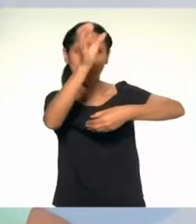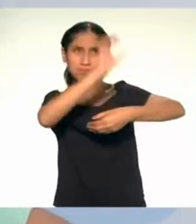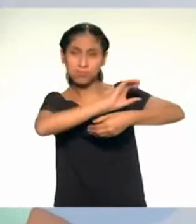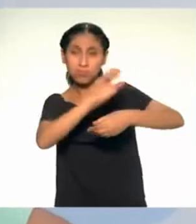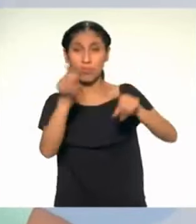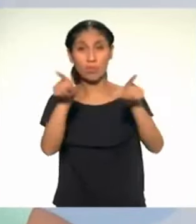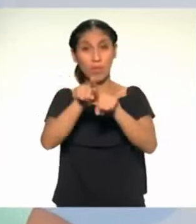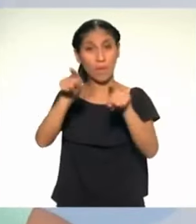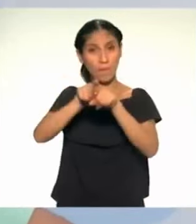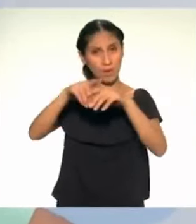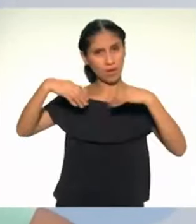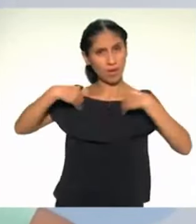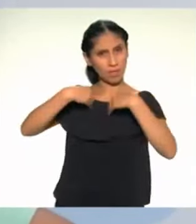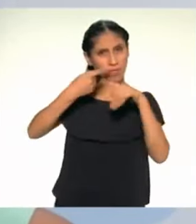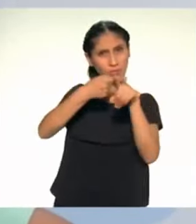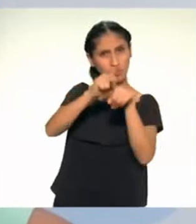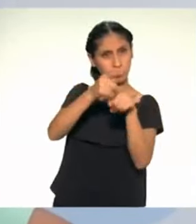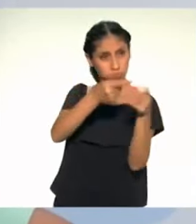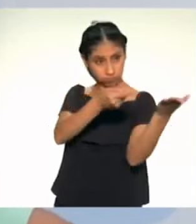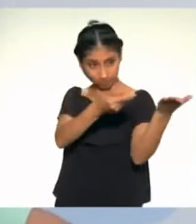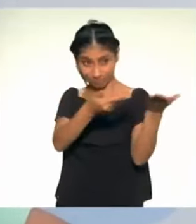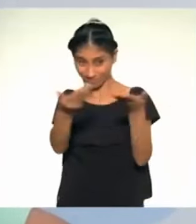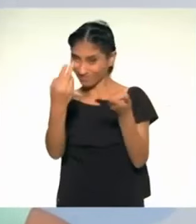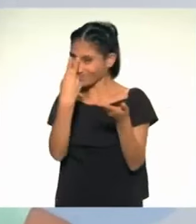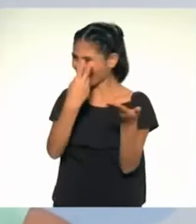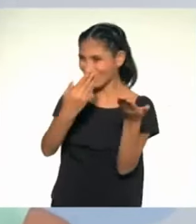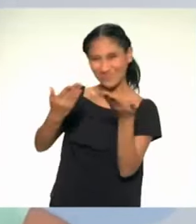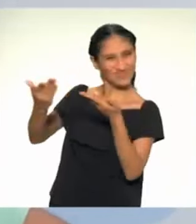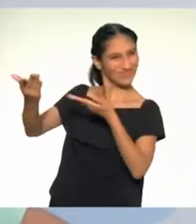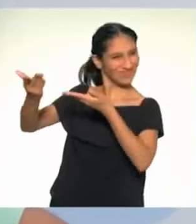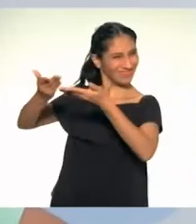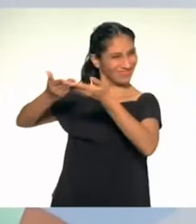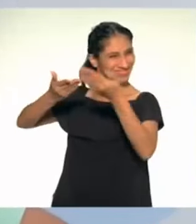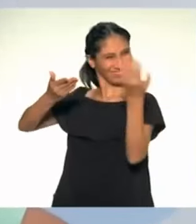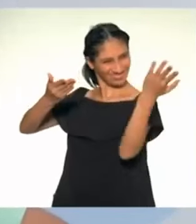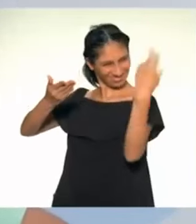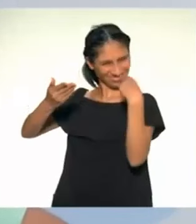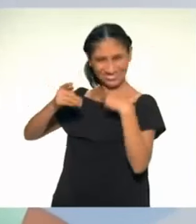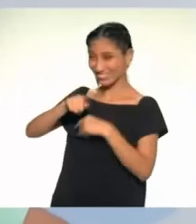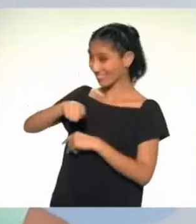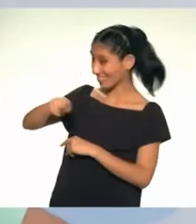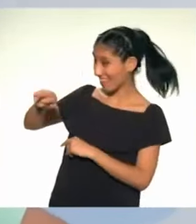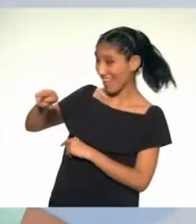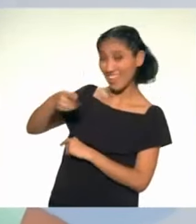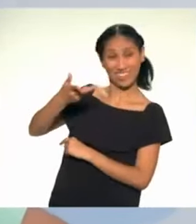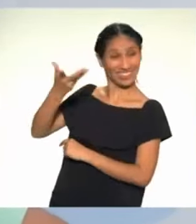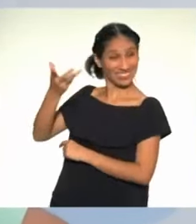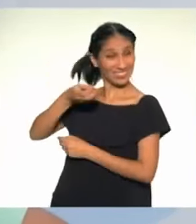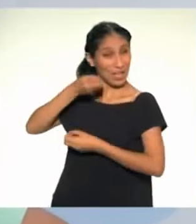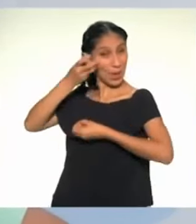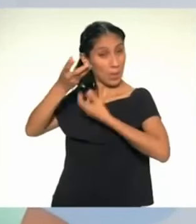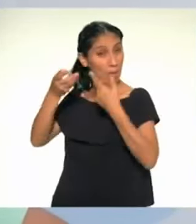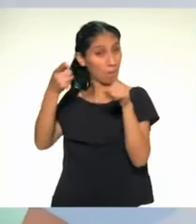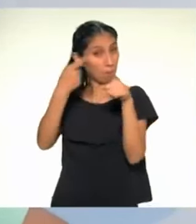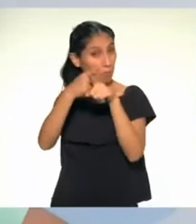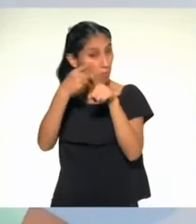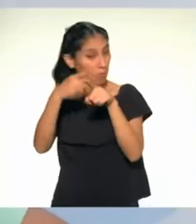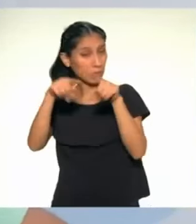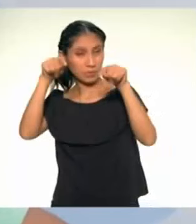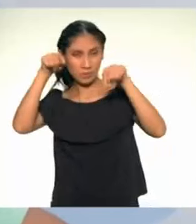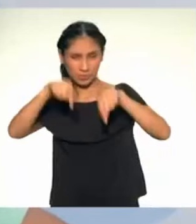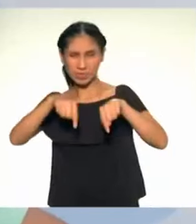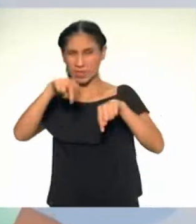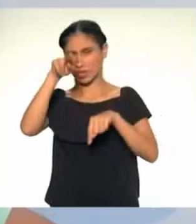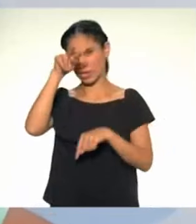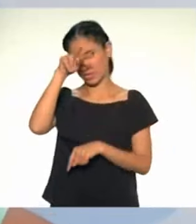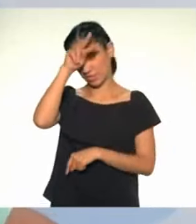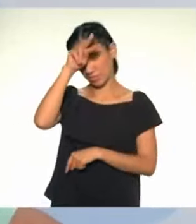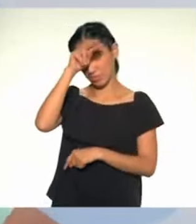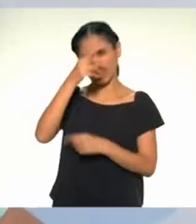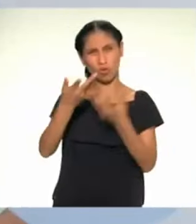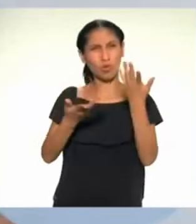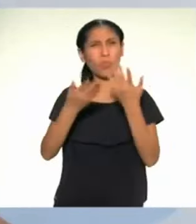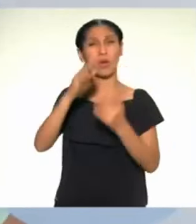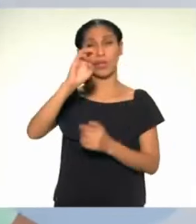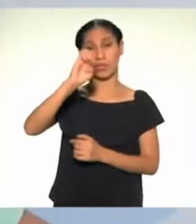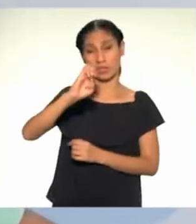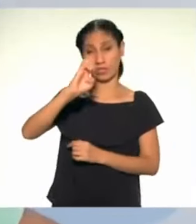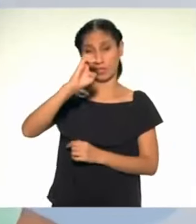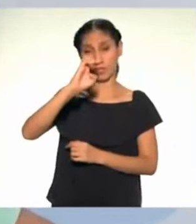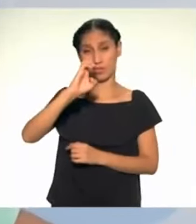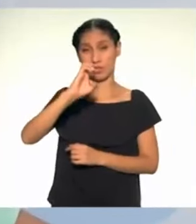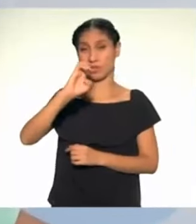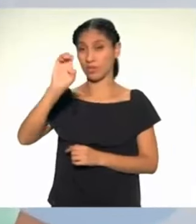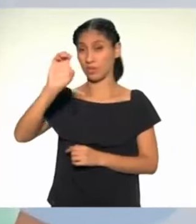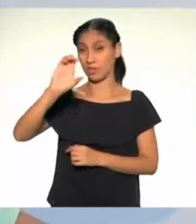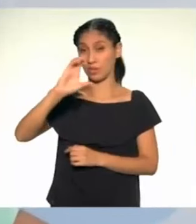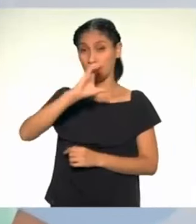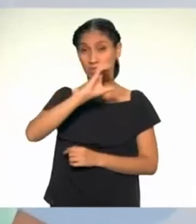Según Leo, el Ministerio del Ambiente promueve el consumo sostenible a partir de los llamados econegocios. Estos